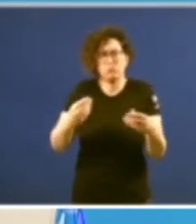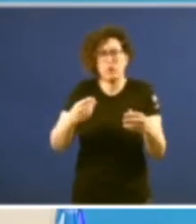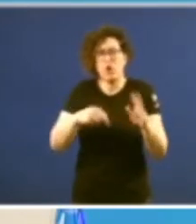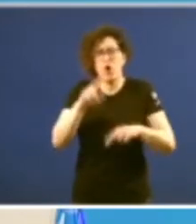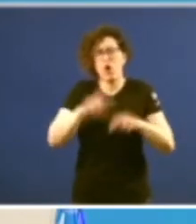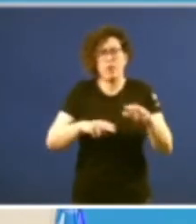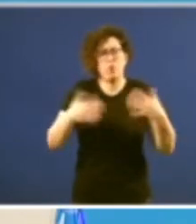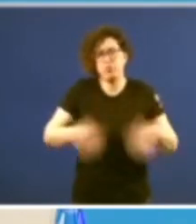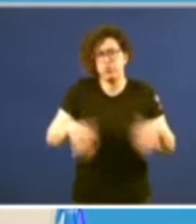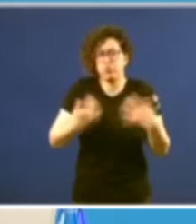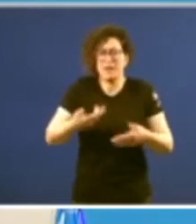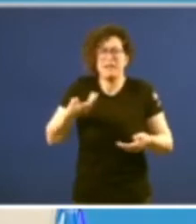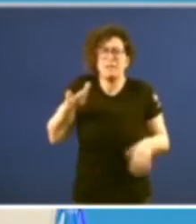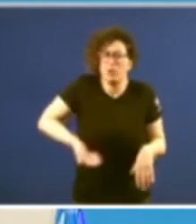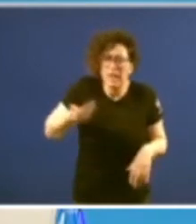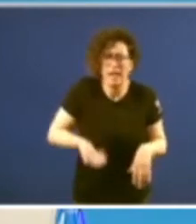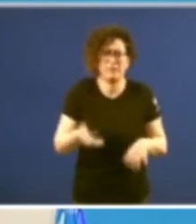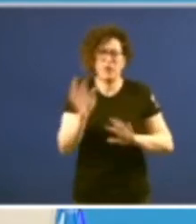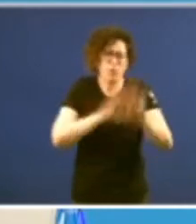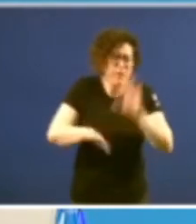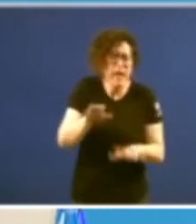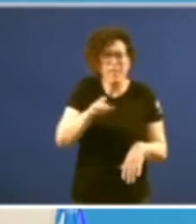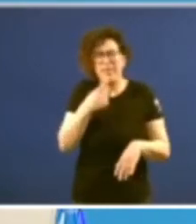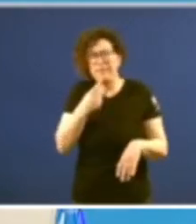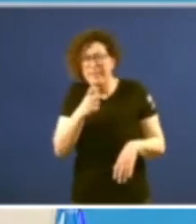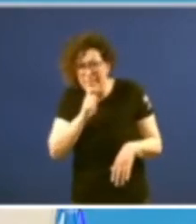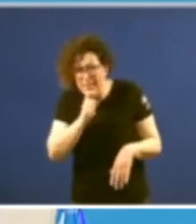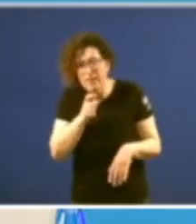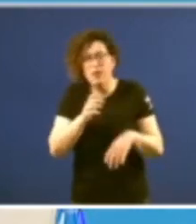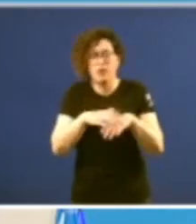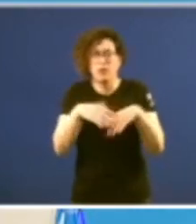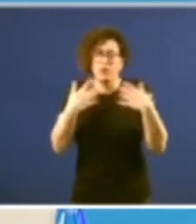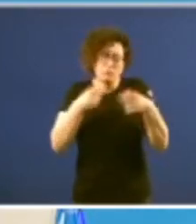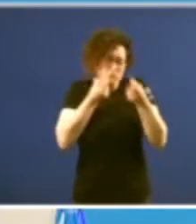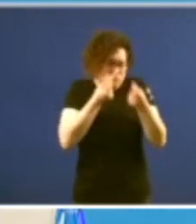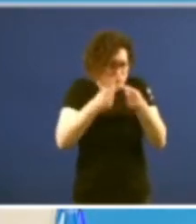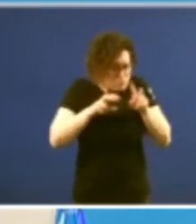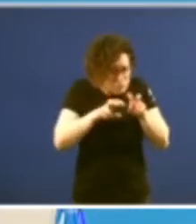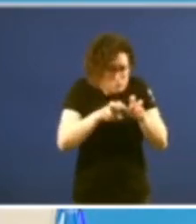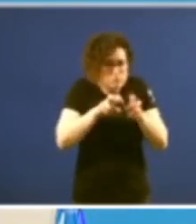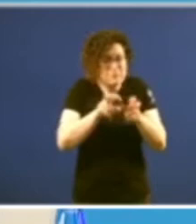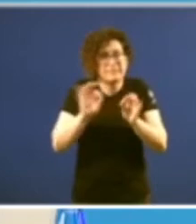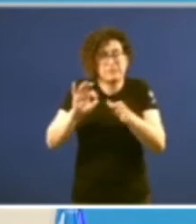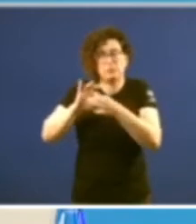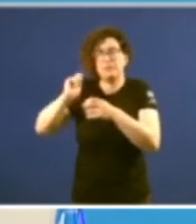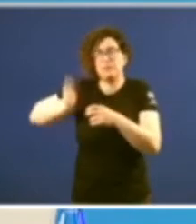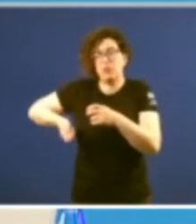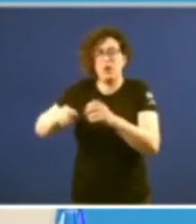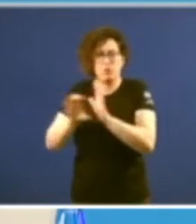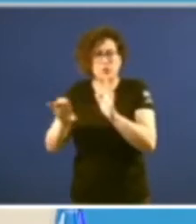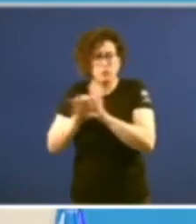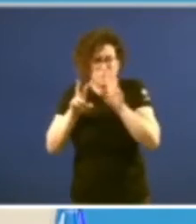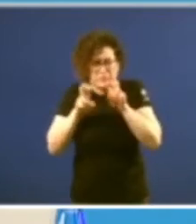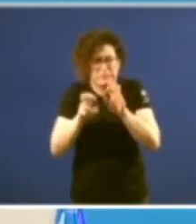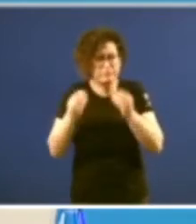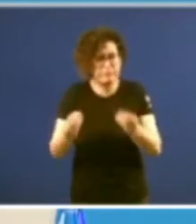importante moi complicada moi difícil que foi minuciosamente fiscalizada por o Tribunal Constitucional